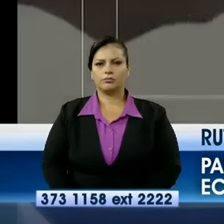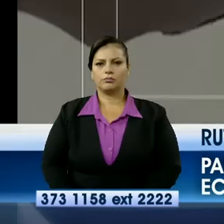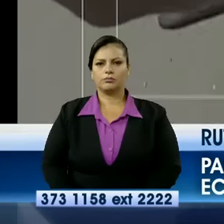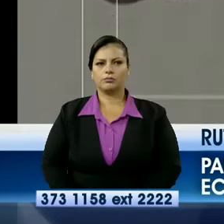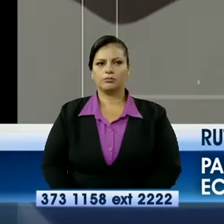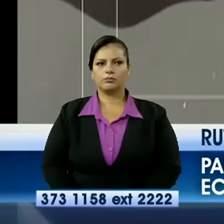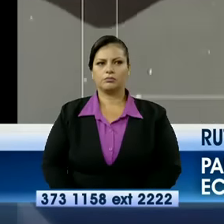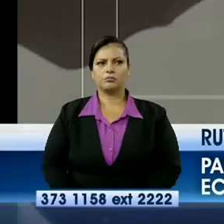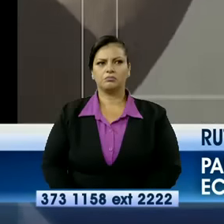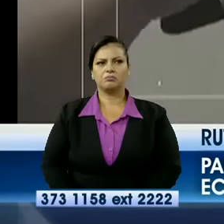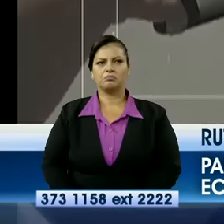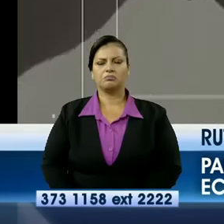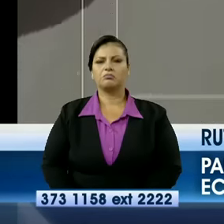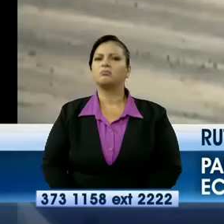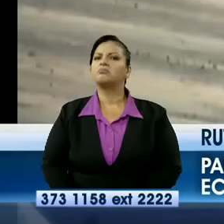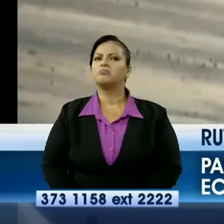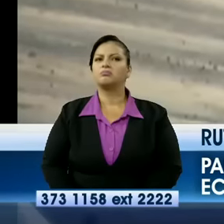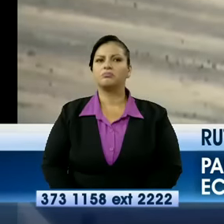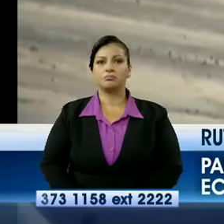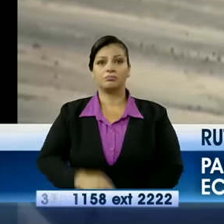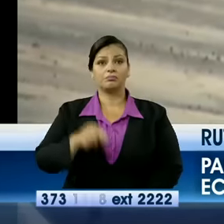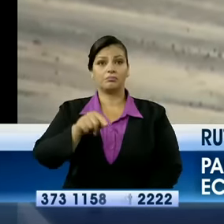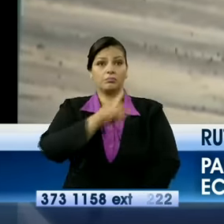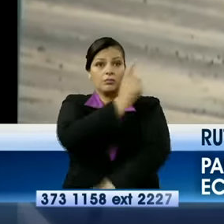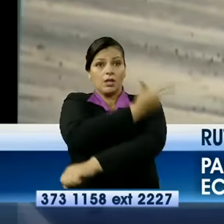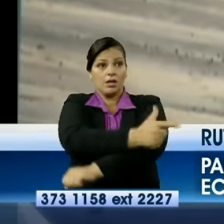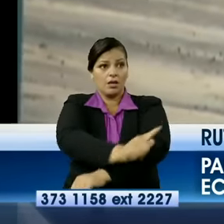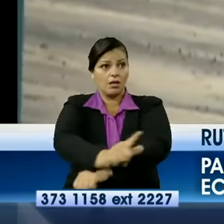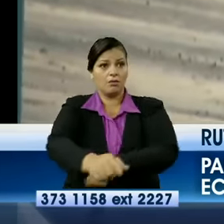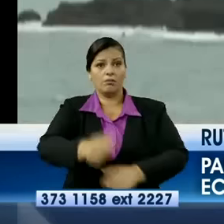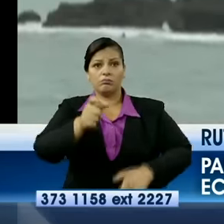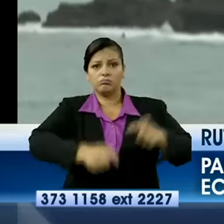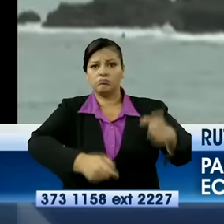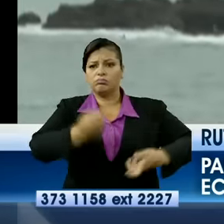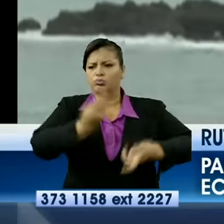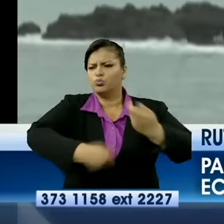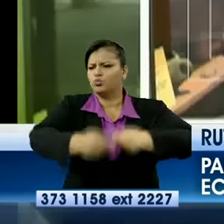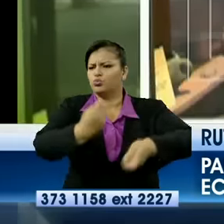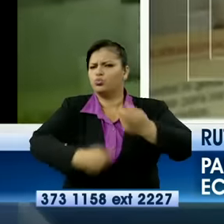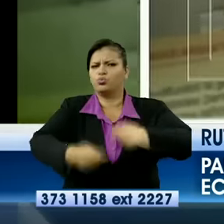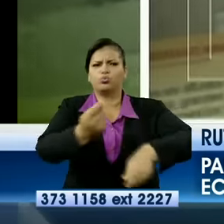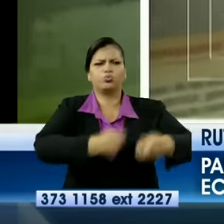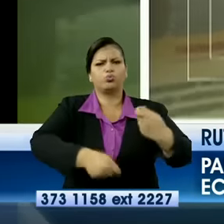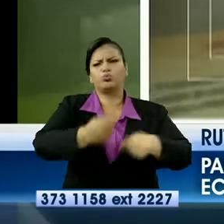La Libertad es el centro económico de la provincia y uno de los principales del país.